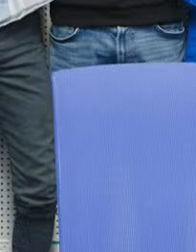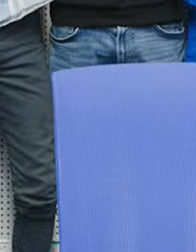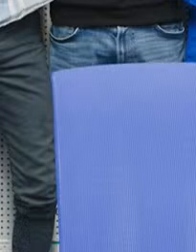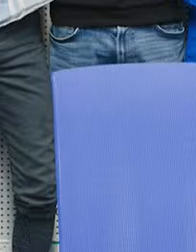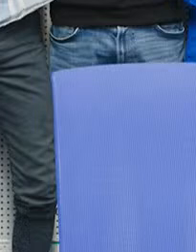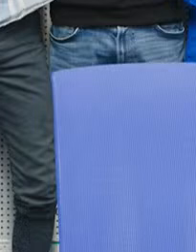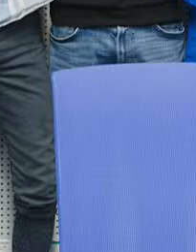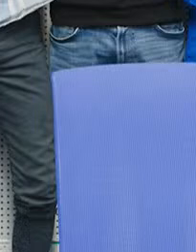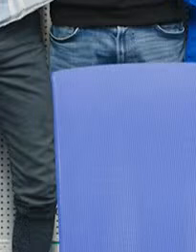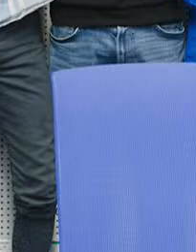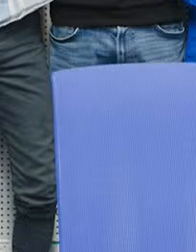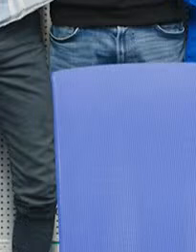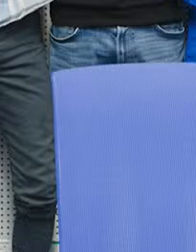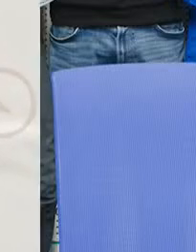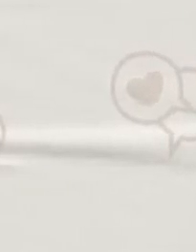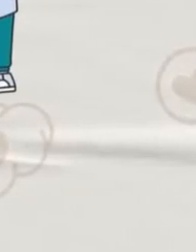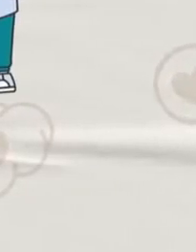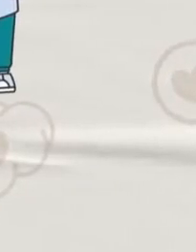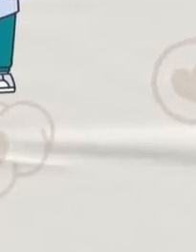atención en salud mental.